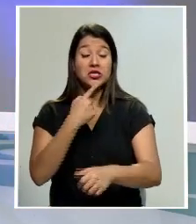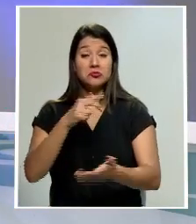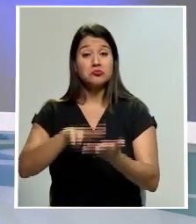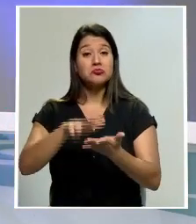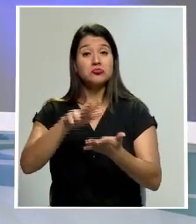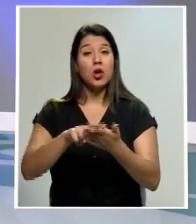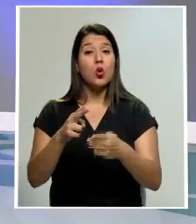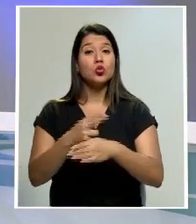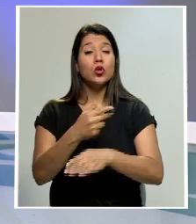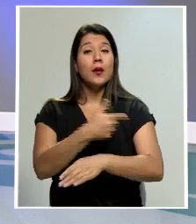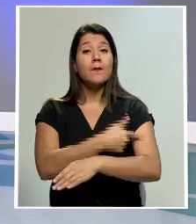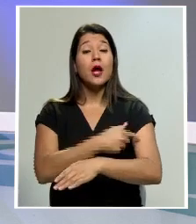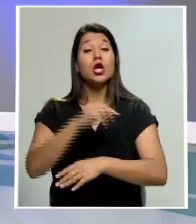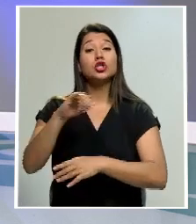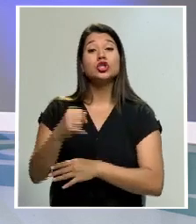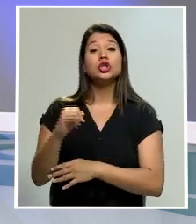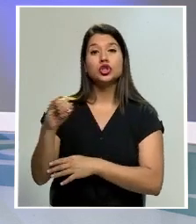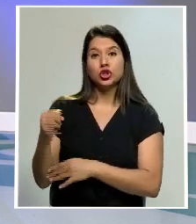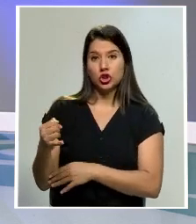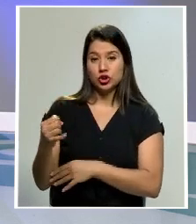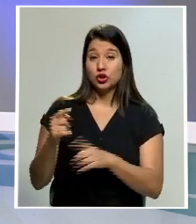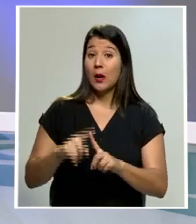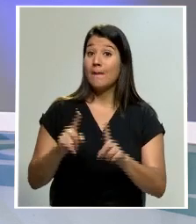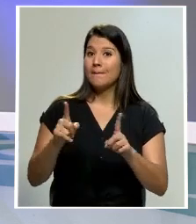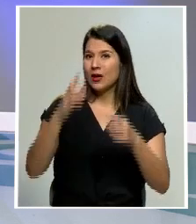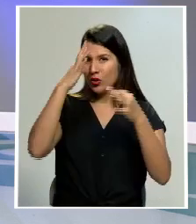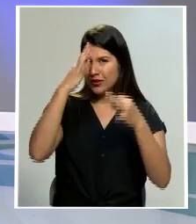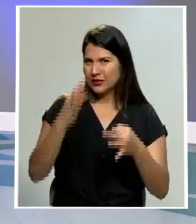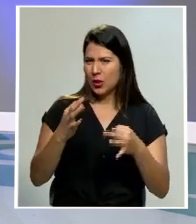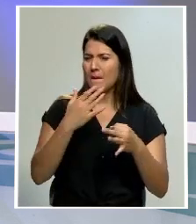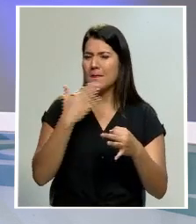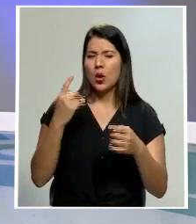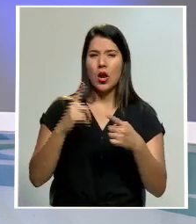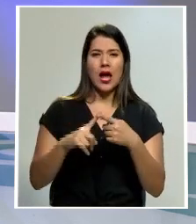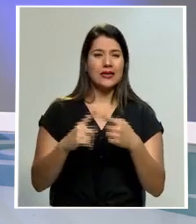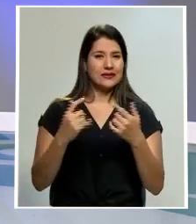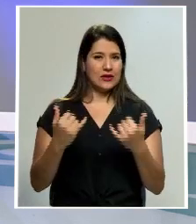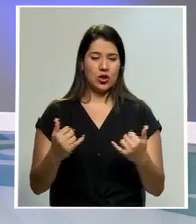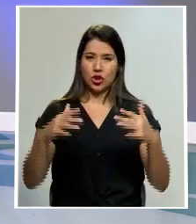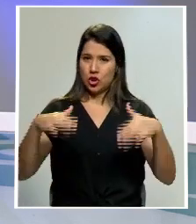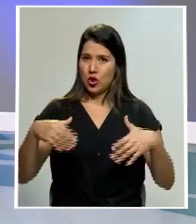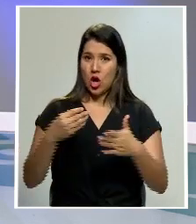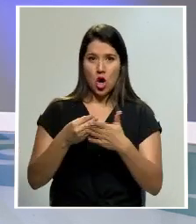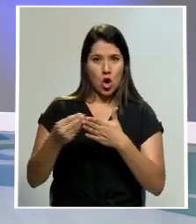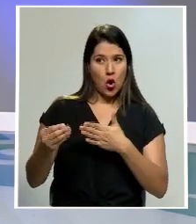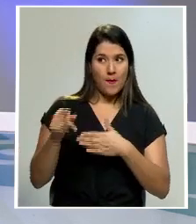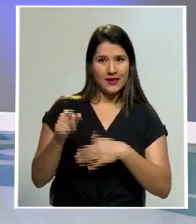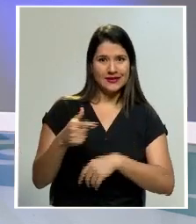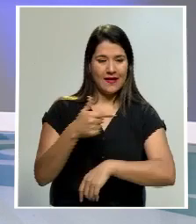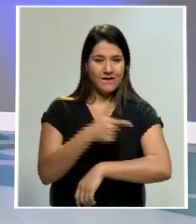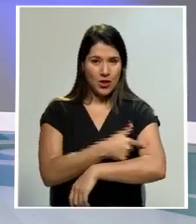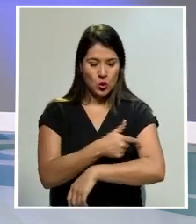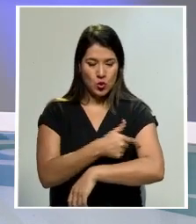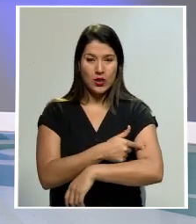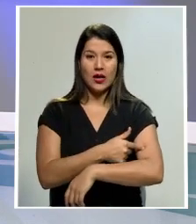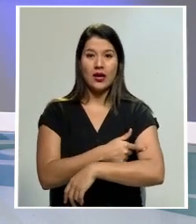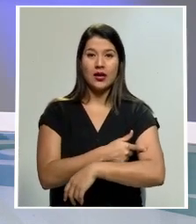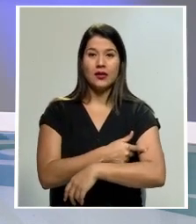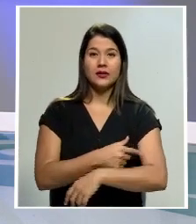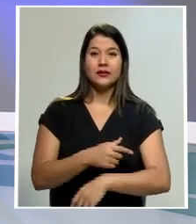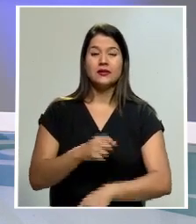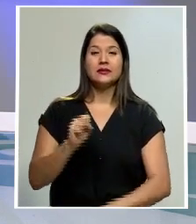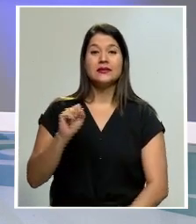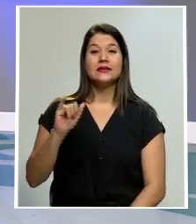uso de las vacunas de Johnson y Johnson sin embargo decidieron que por el momento no van a comprar la vacuna contra el COVID-19 de